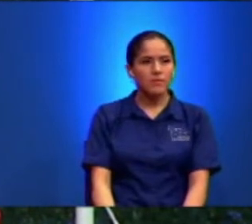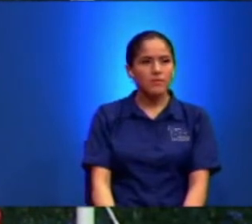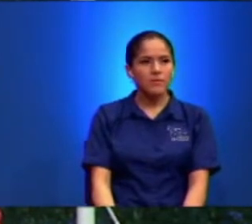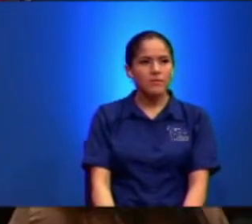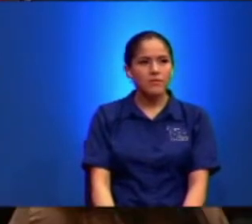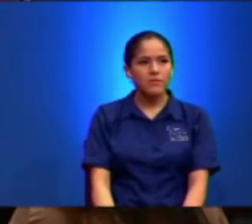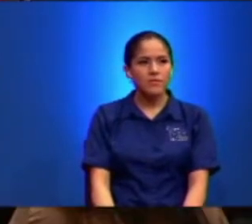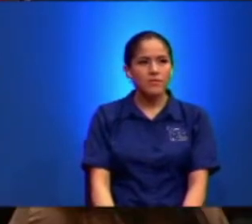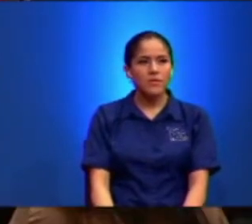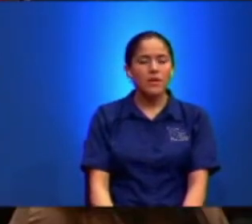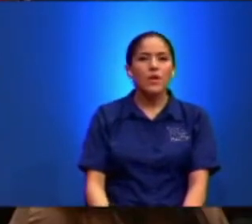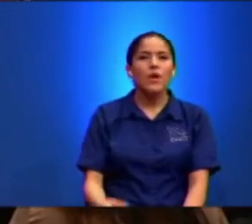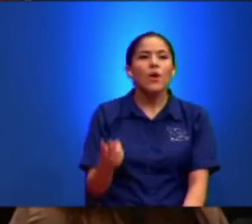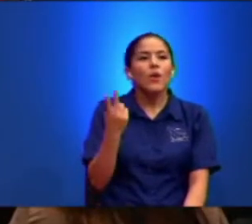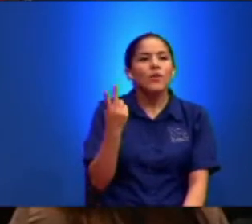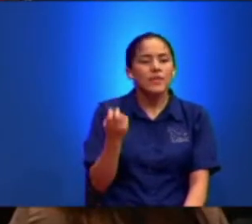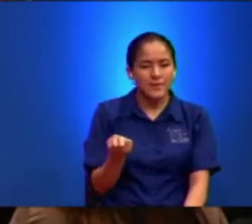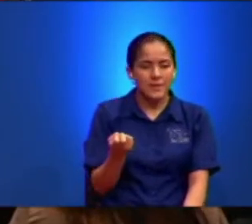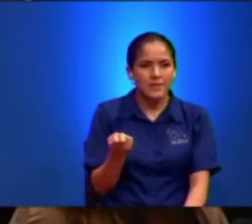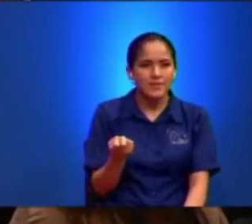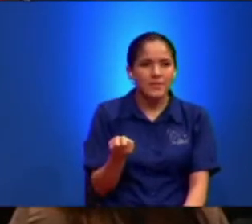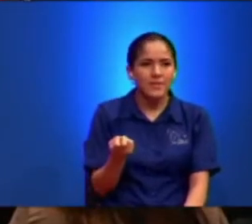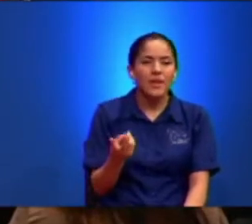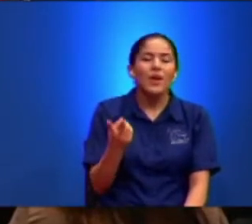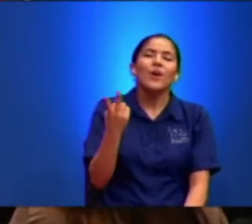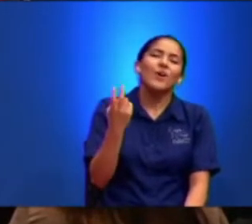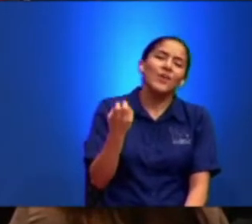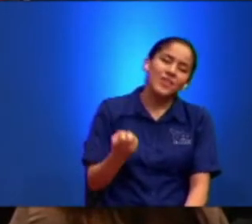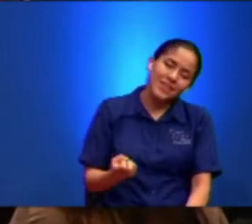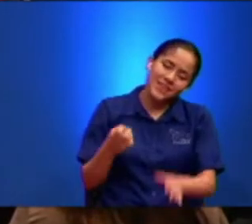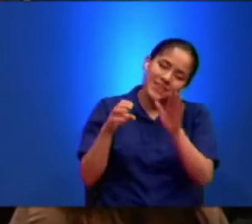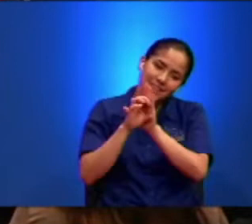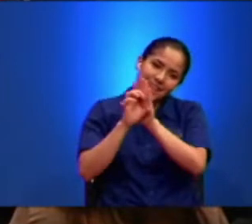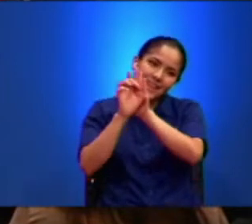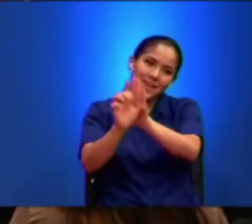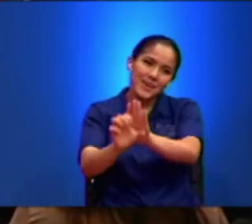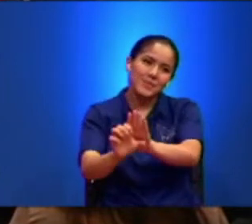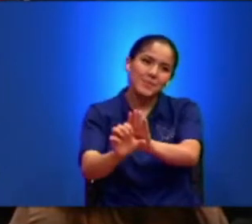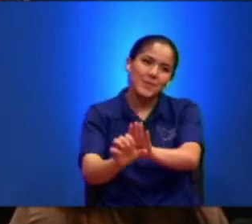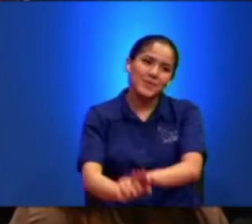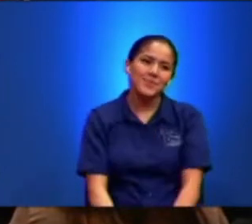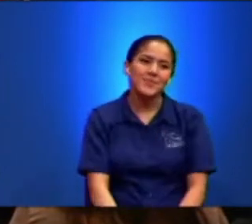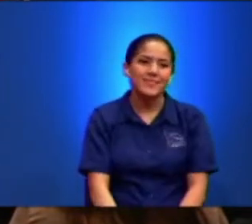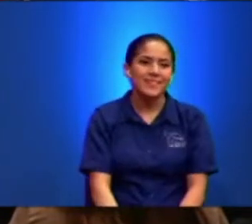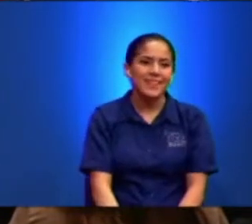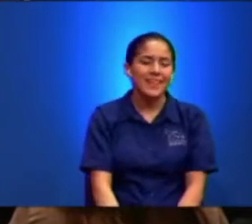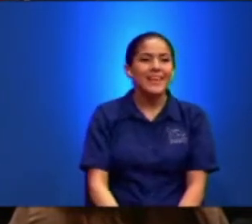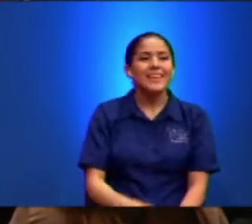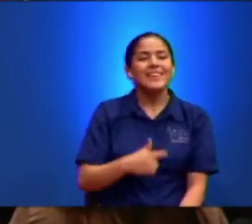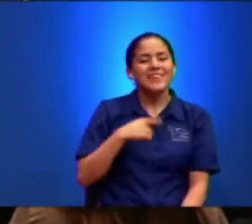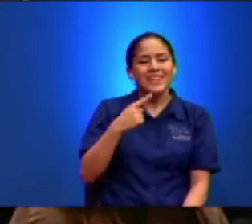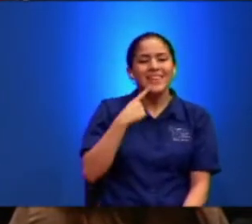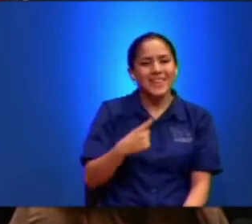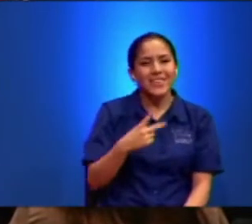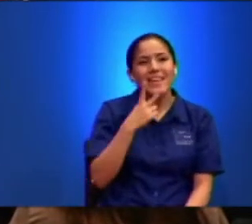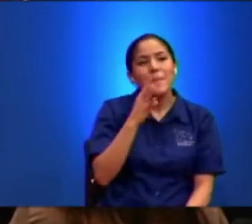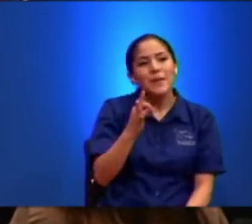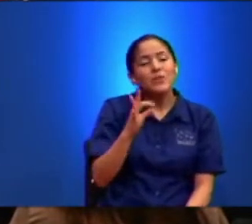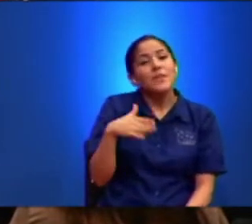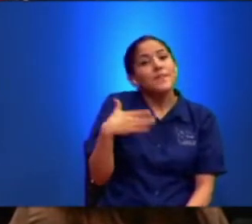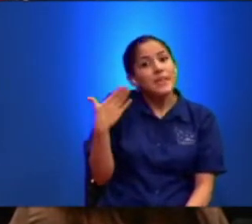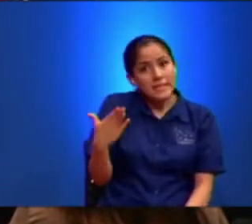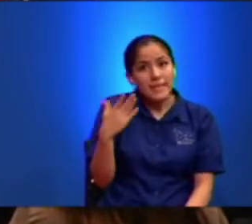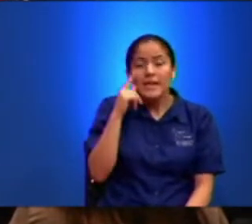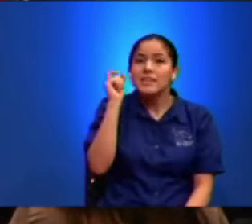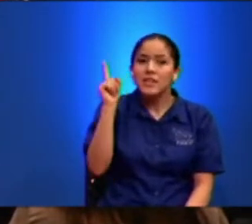Supóngase Que Otra Vez Ahora Voy a Poner Otra Vez El Ejemplo A Renuncio En Nombre Jesús Pero Vengo Yo Y Les Digo Hermanos Fíjense Que Señor Me